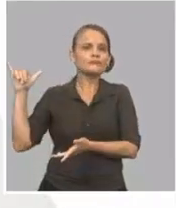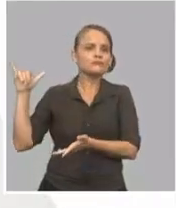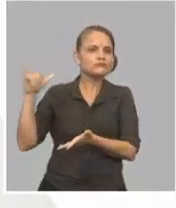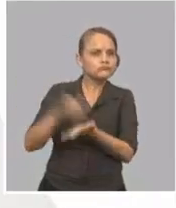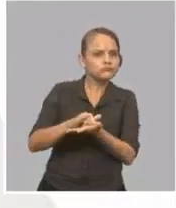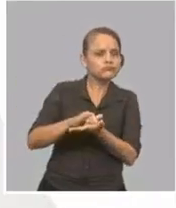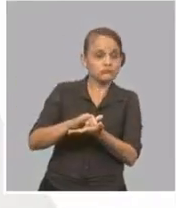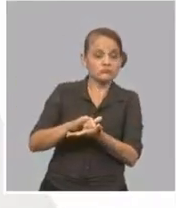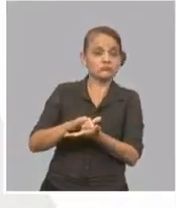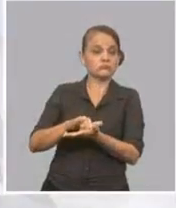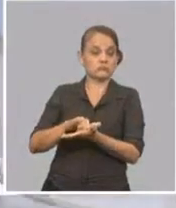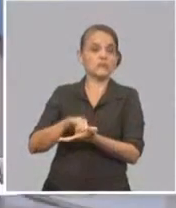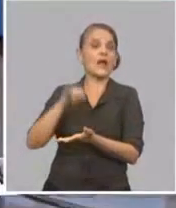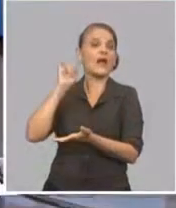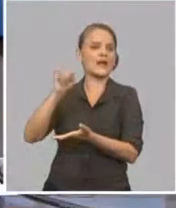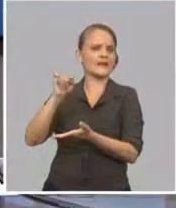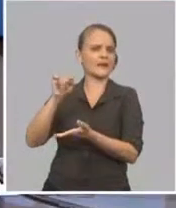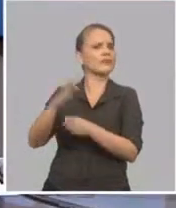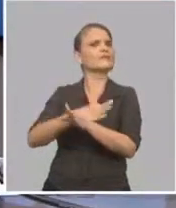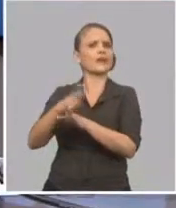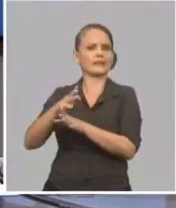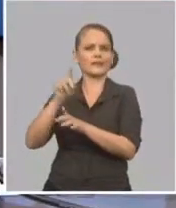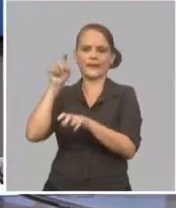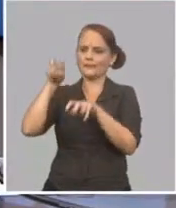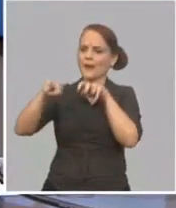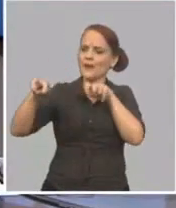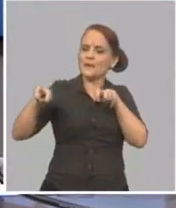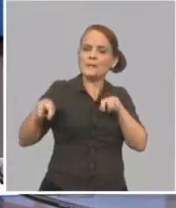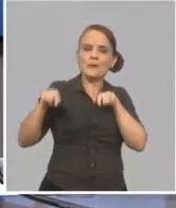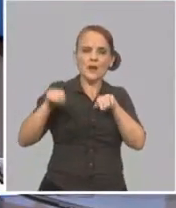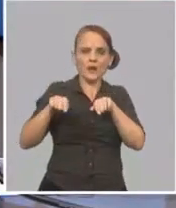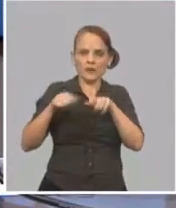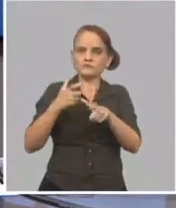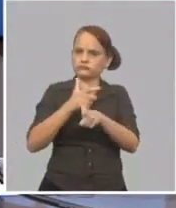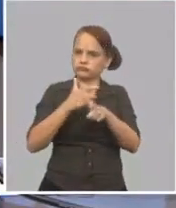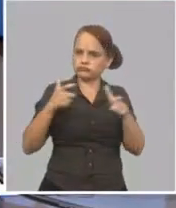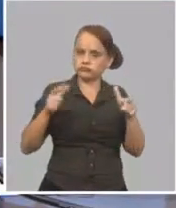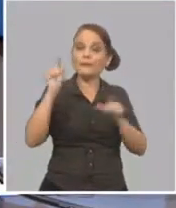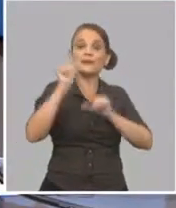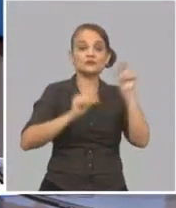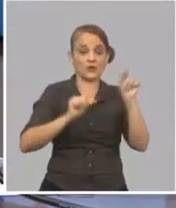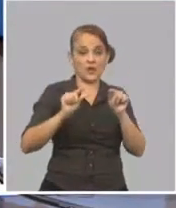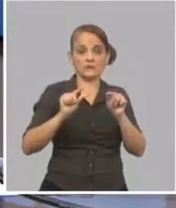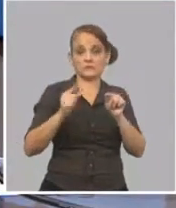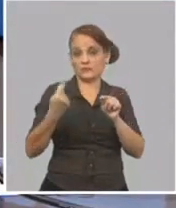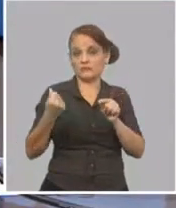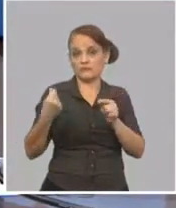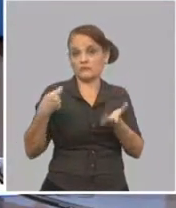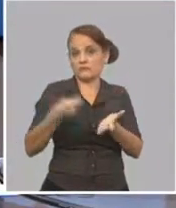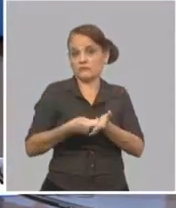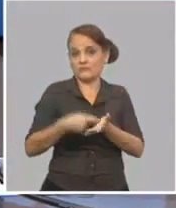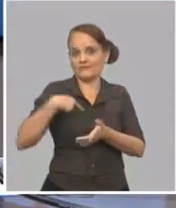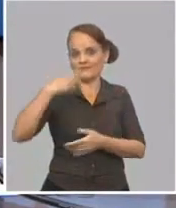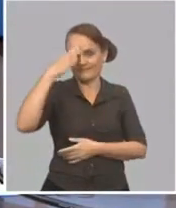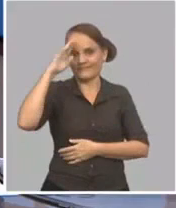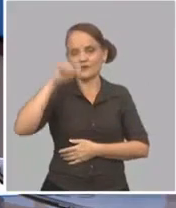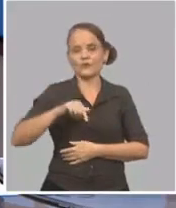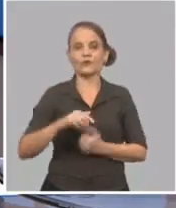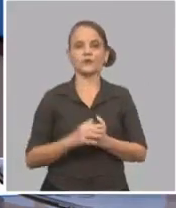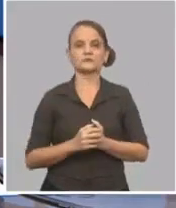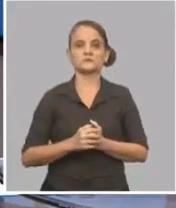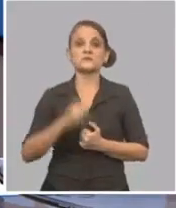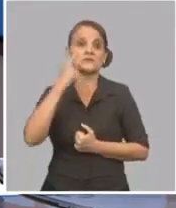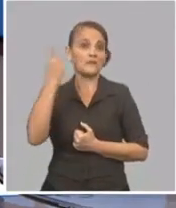que a nosotros nos beneficia porque lo complementa a Dios Asiento y se puede incentivar que más líneas aéreas